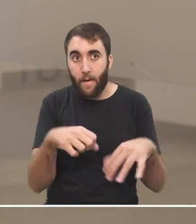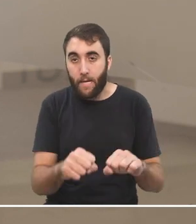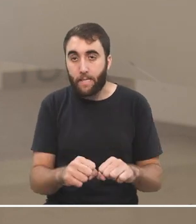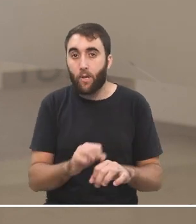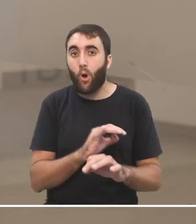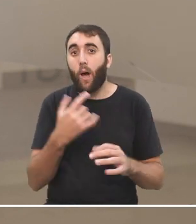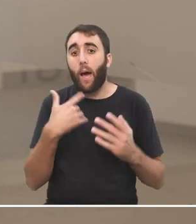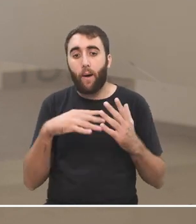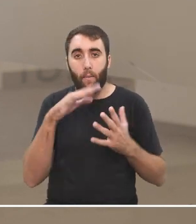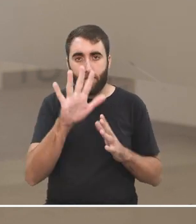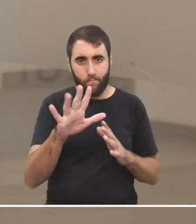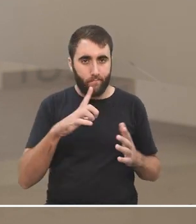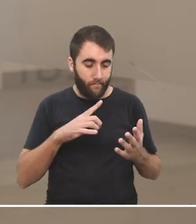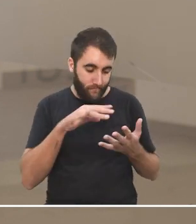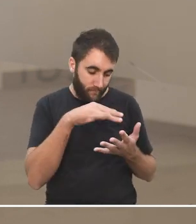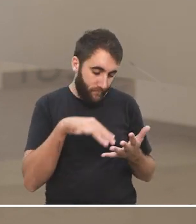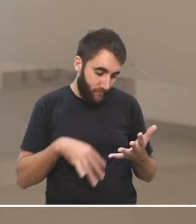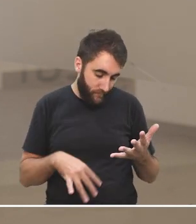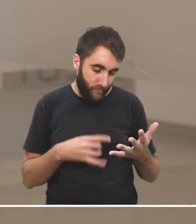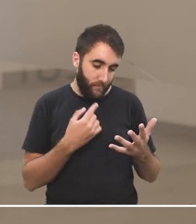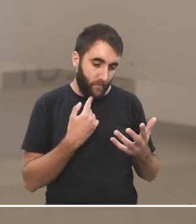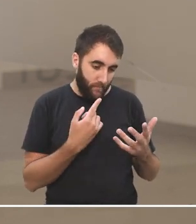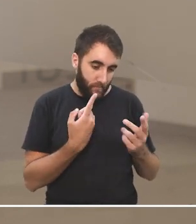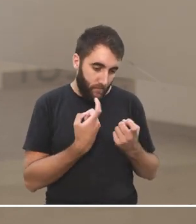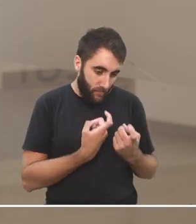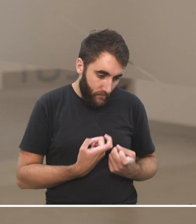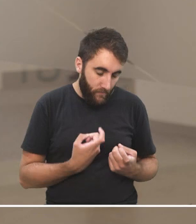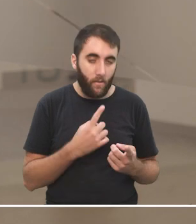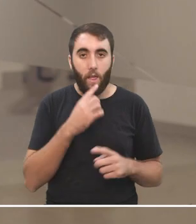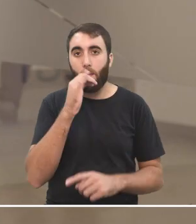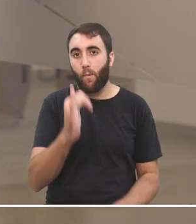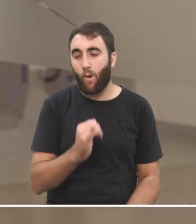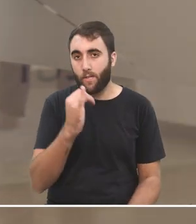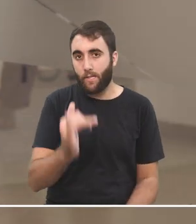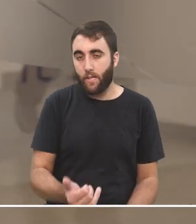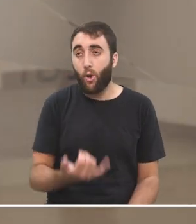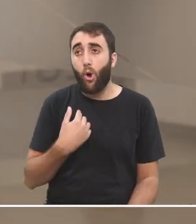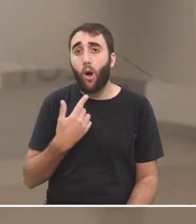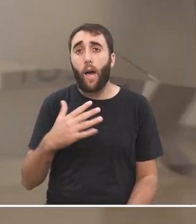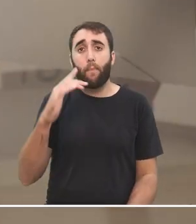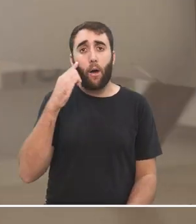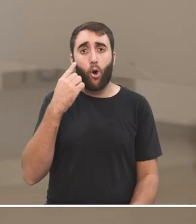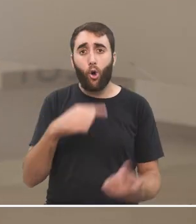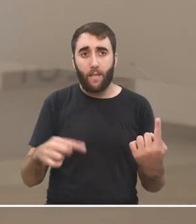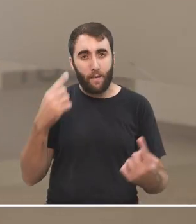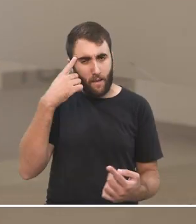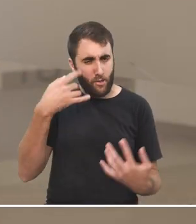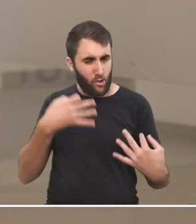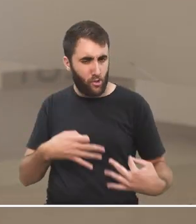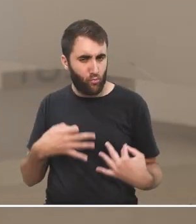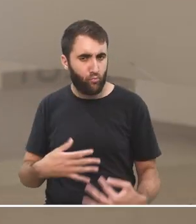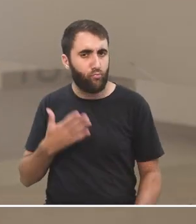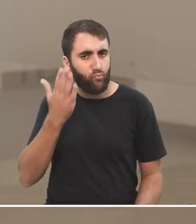leer un libro o ver antes de hablar de esto y quizás aquello que pensé que sabía no lo sabía entonces el